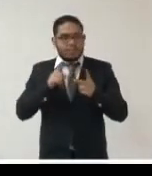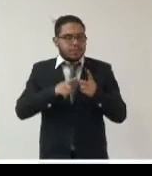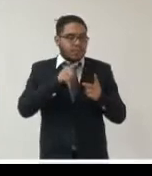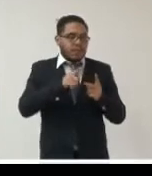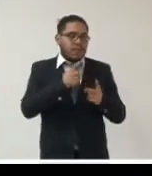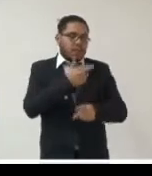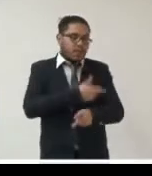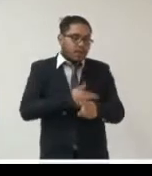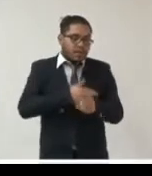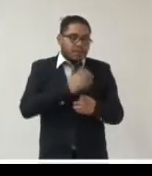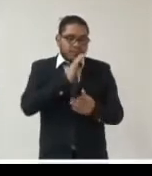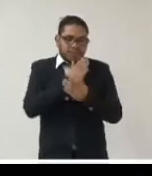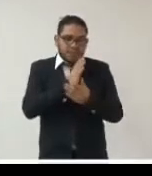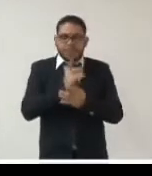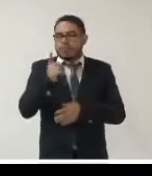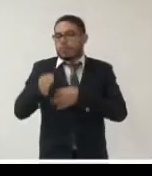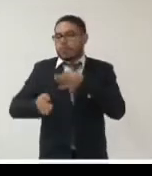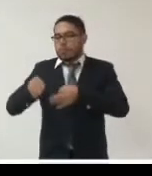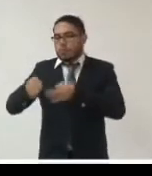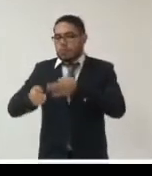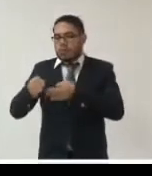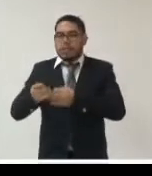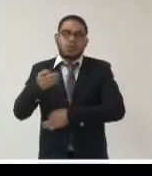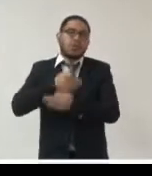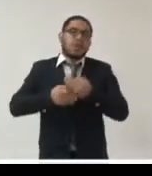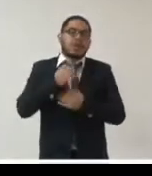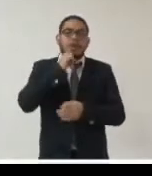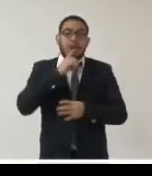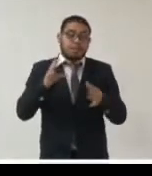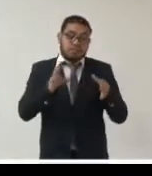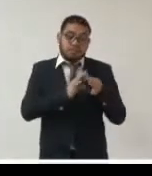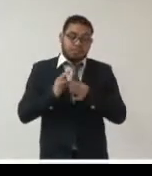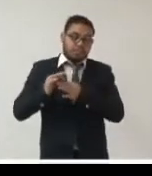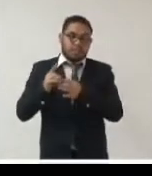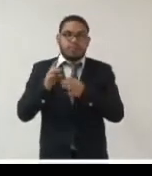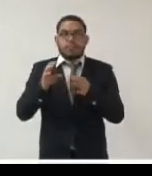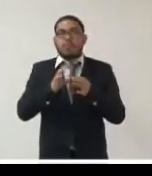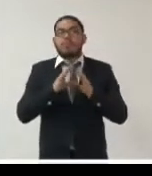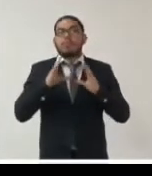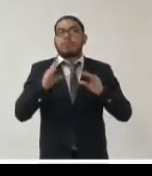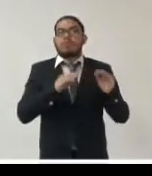jurídico y todas las unidades administrativas que componen nuestras instituciones